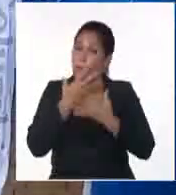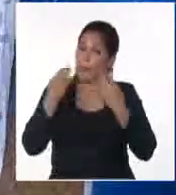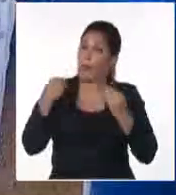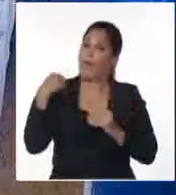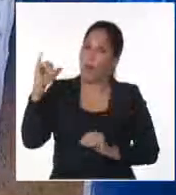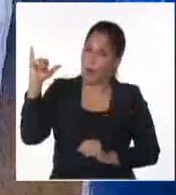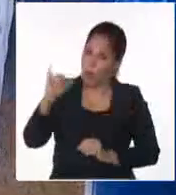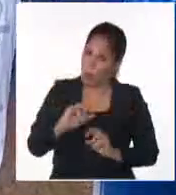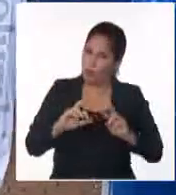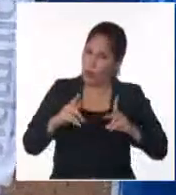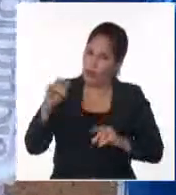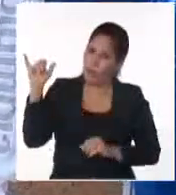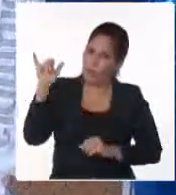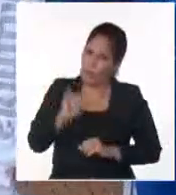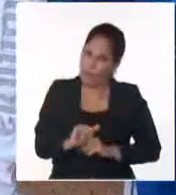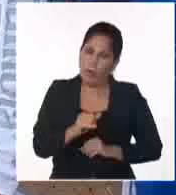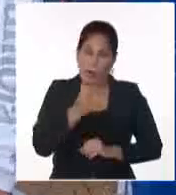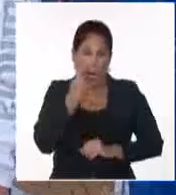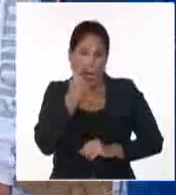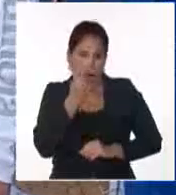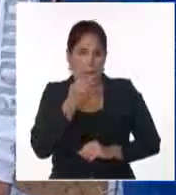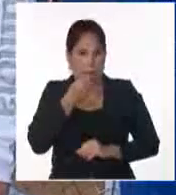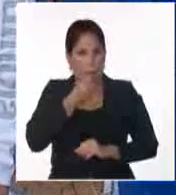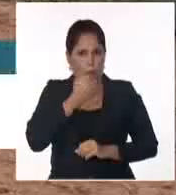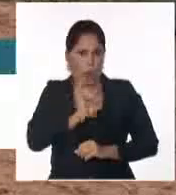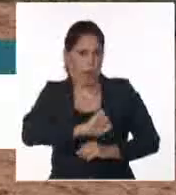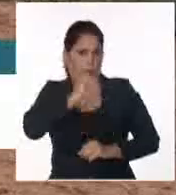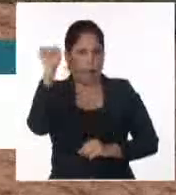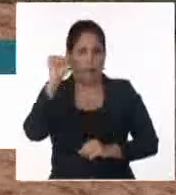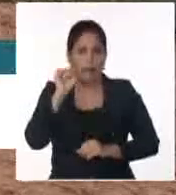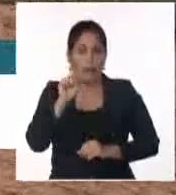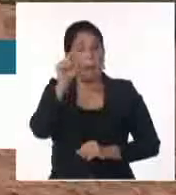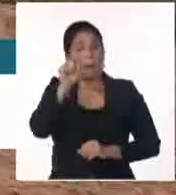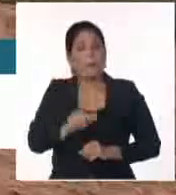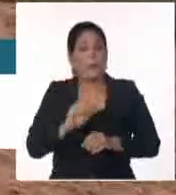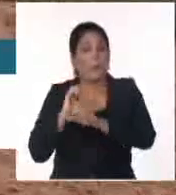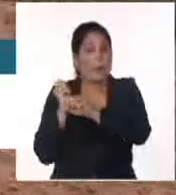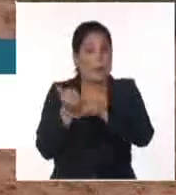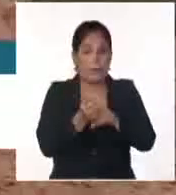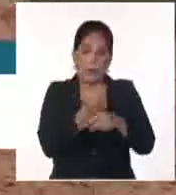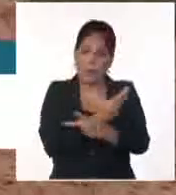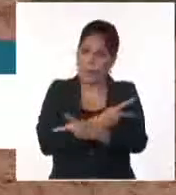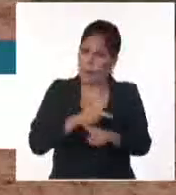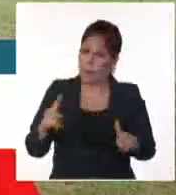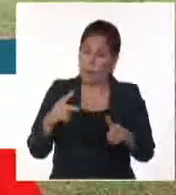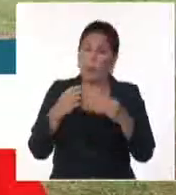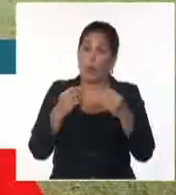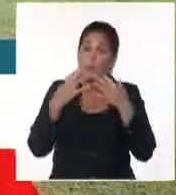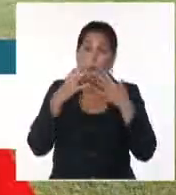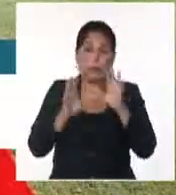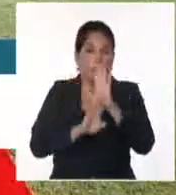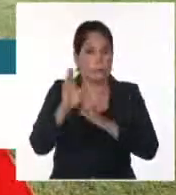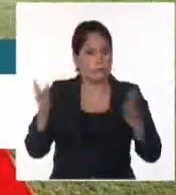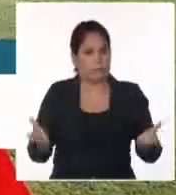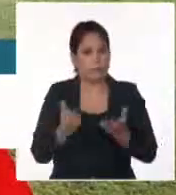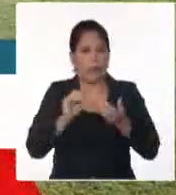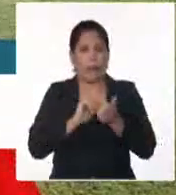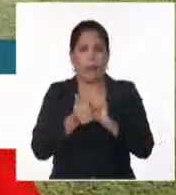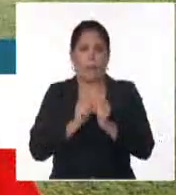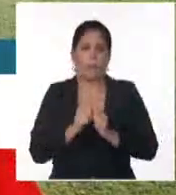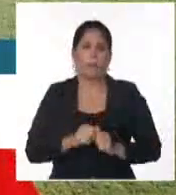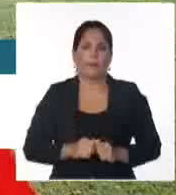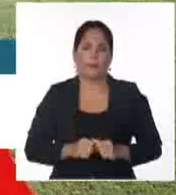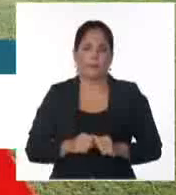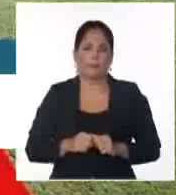rescados, como te decía, buscando estos talentos que son muy importantes para el país, muy importantes para nosotros, para las preselecciones